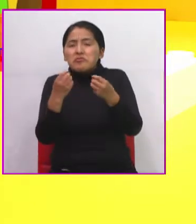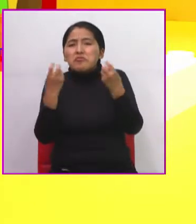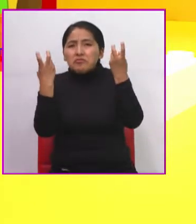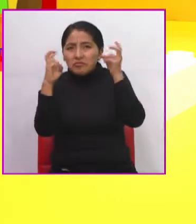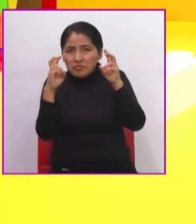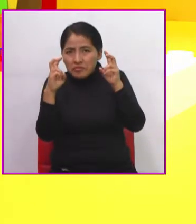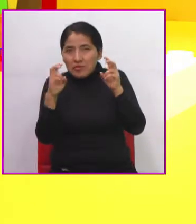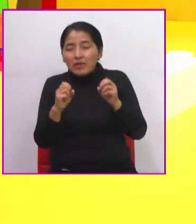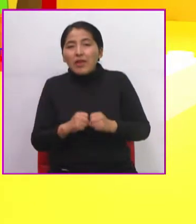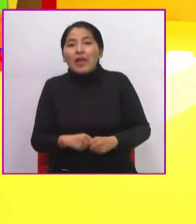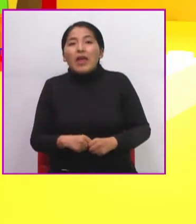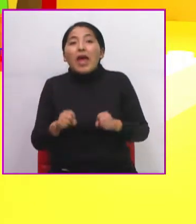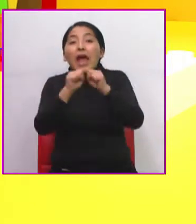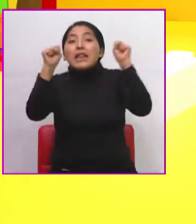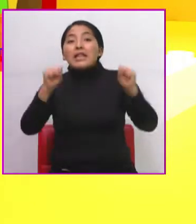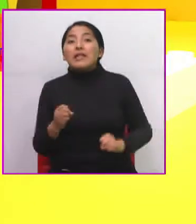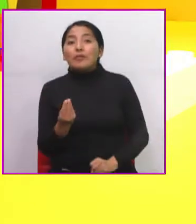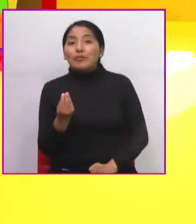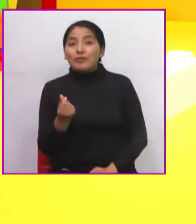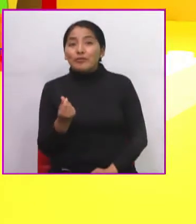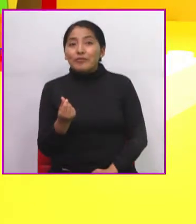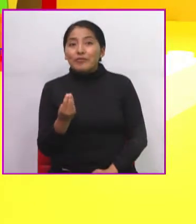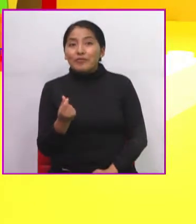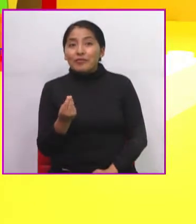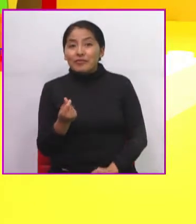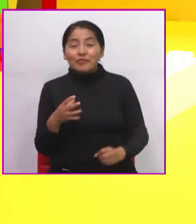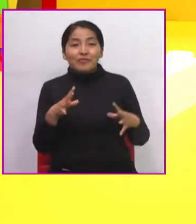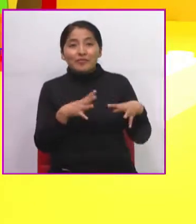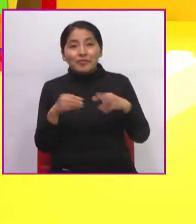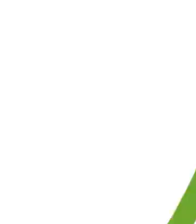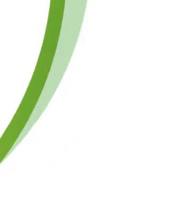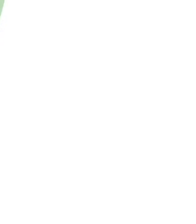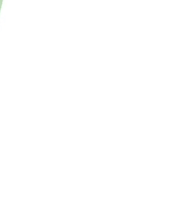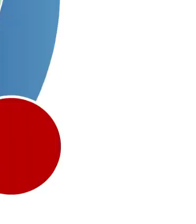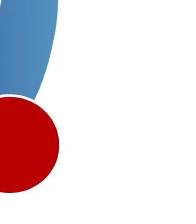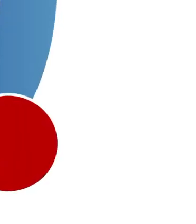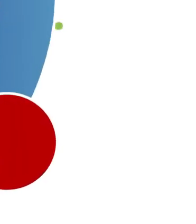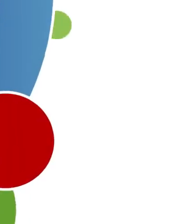vamos a avanzar es sistema monetario. Entonces, vamos a empezar.